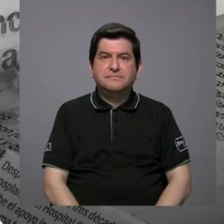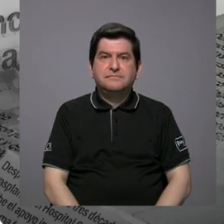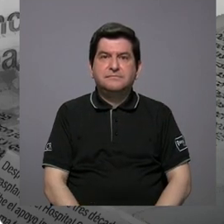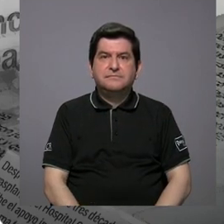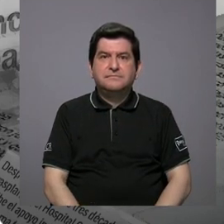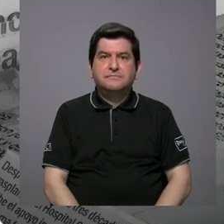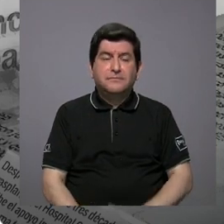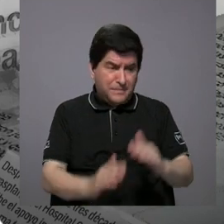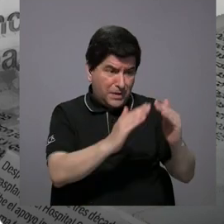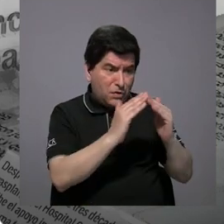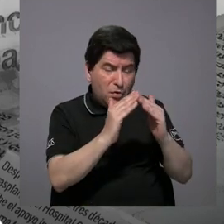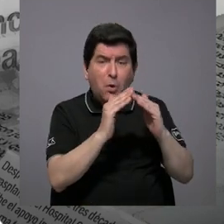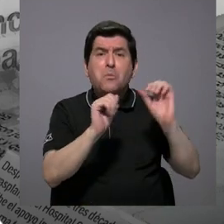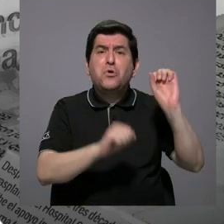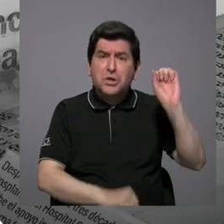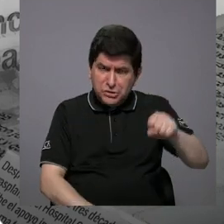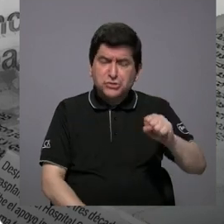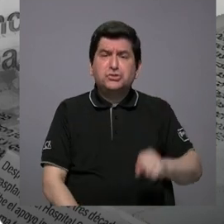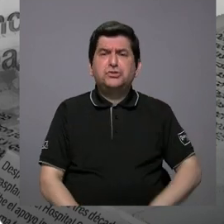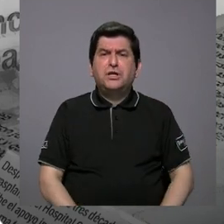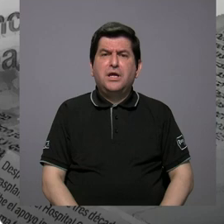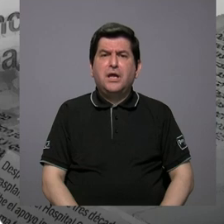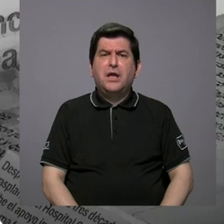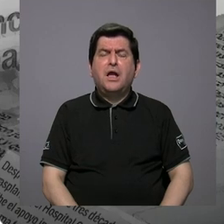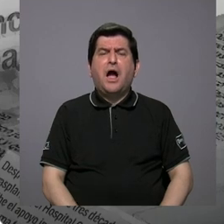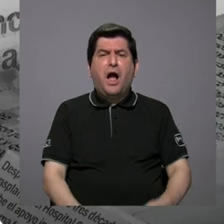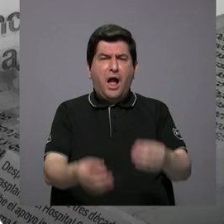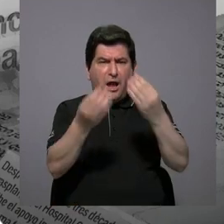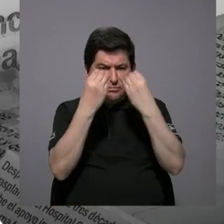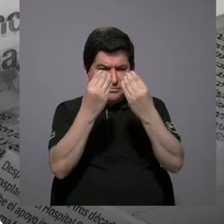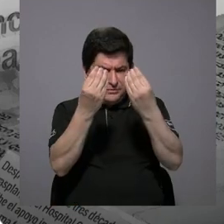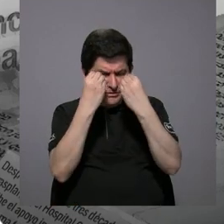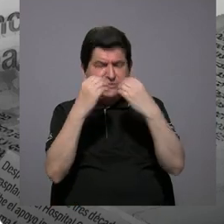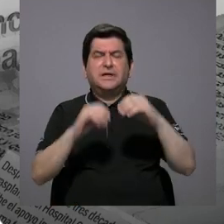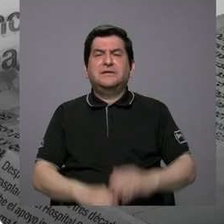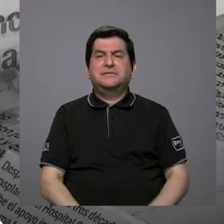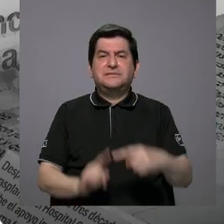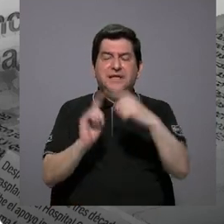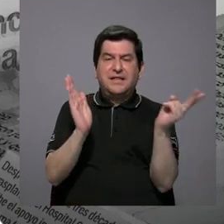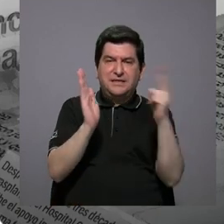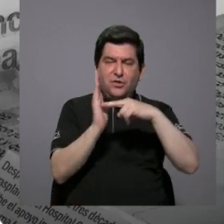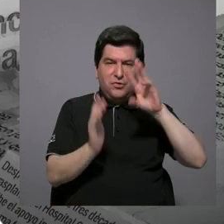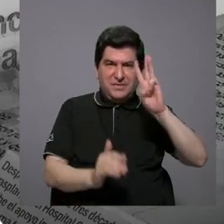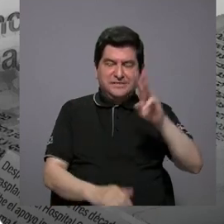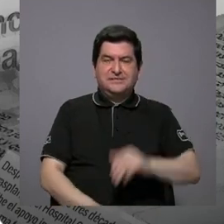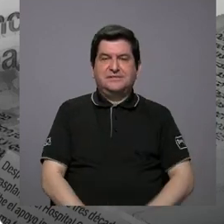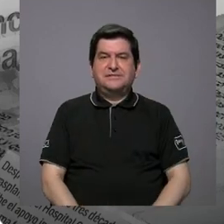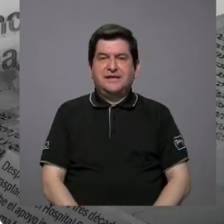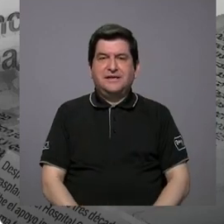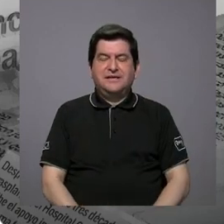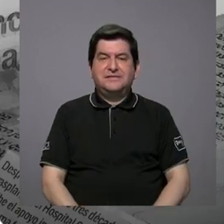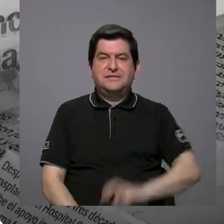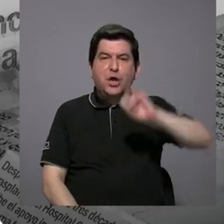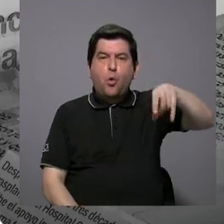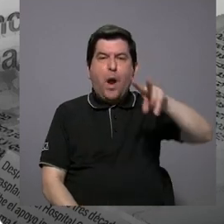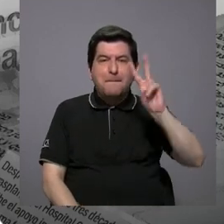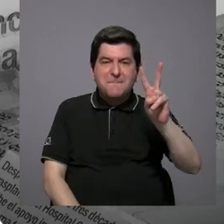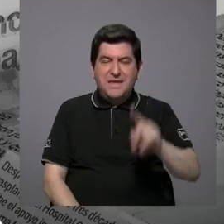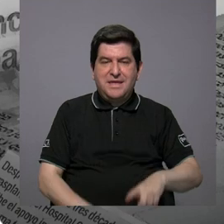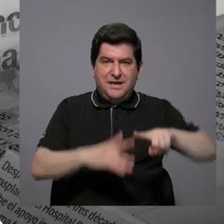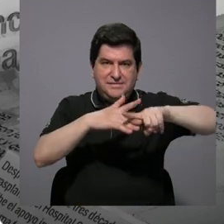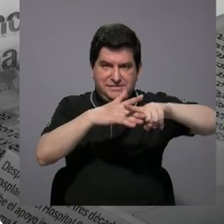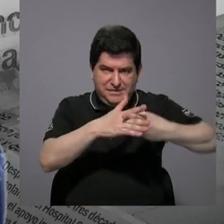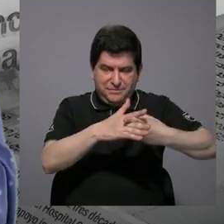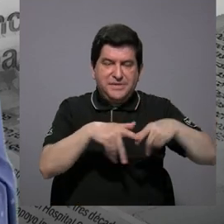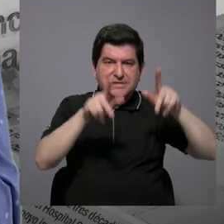que la comunidad sí es posible de ser educada. Desde el 2006 en Juan Viñas donde se empezó